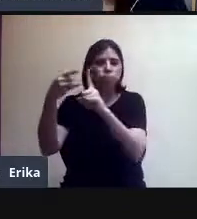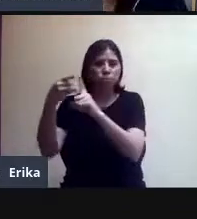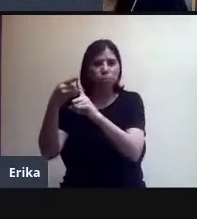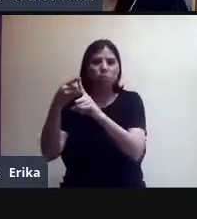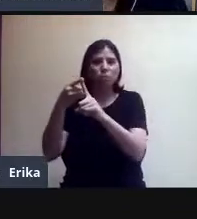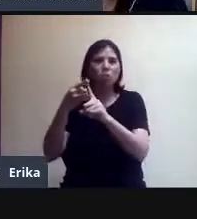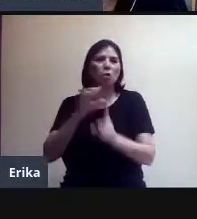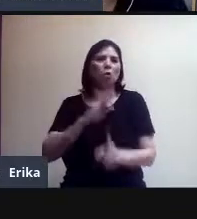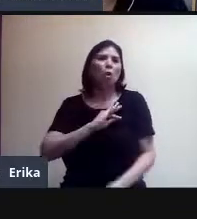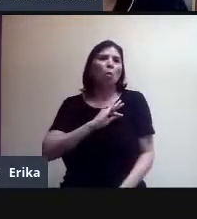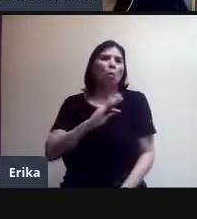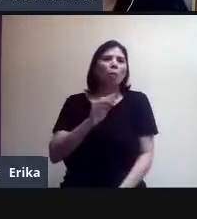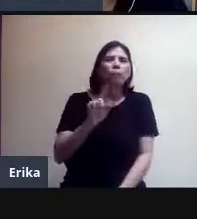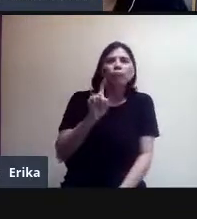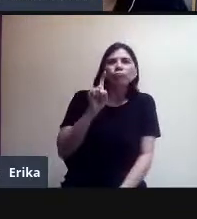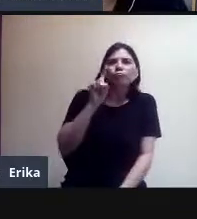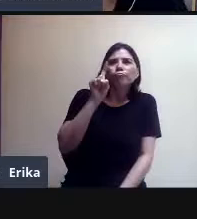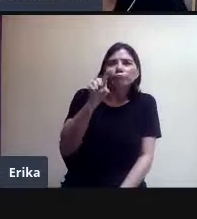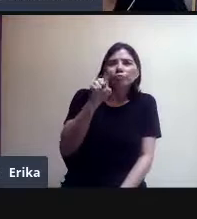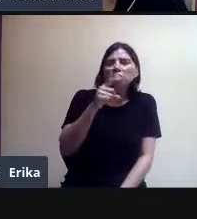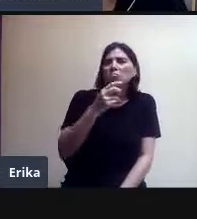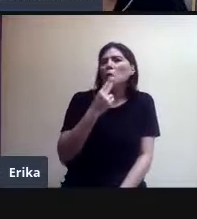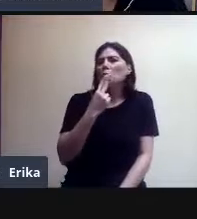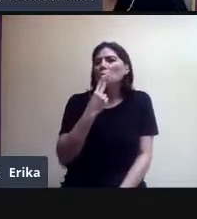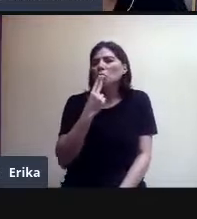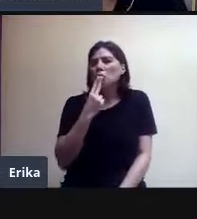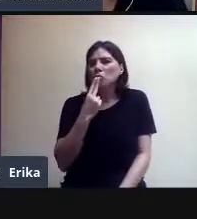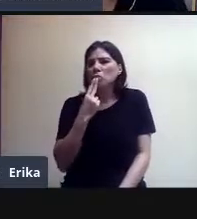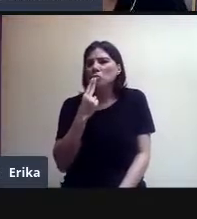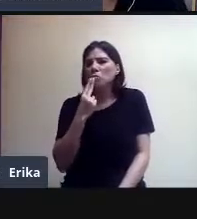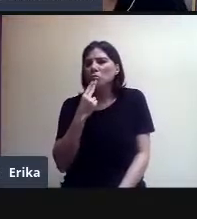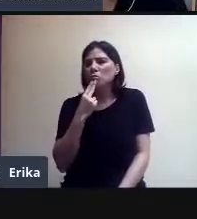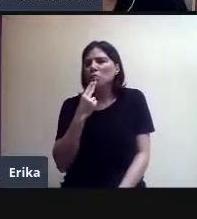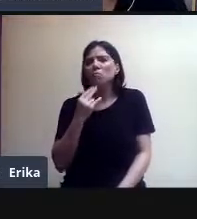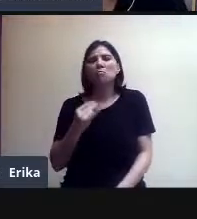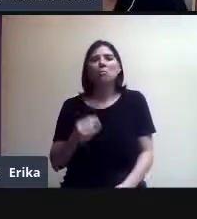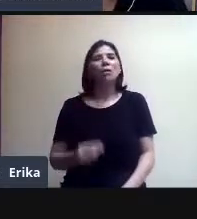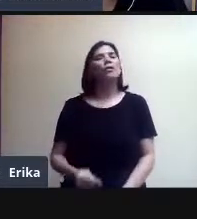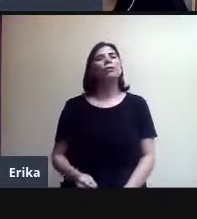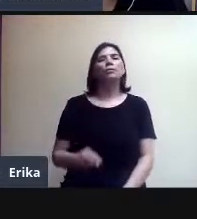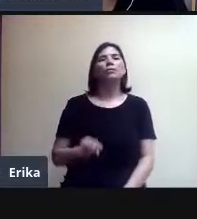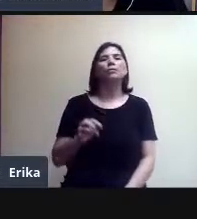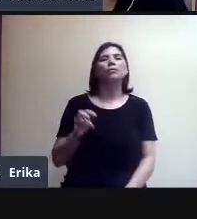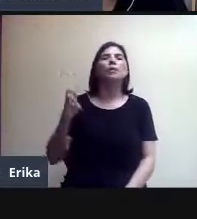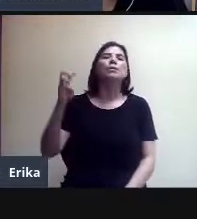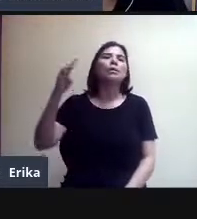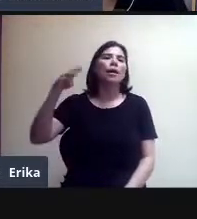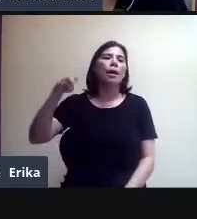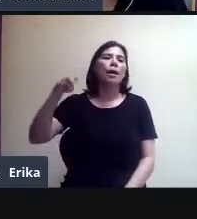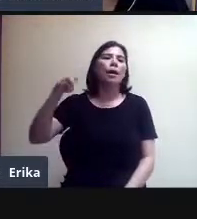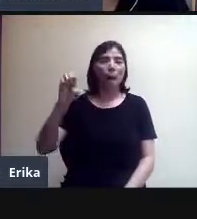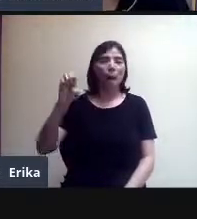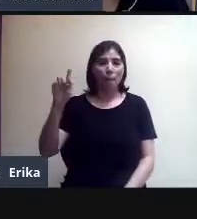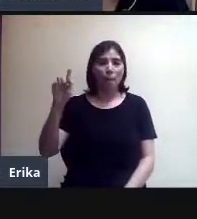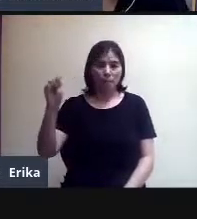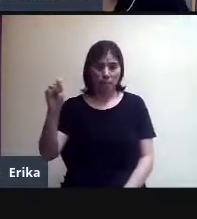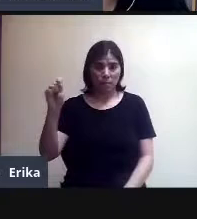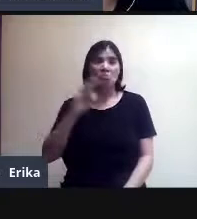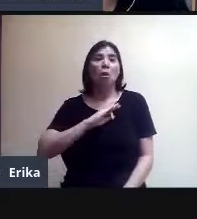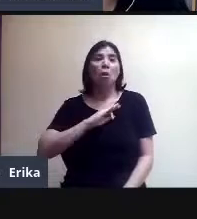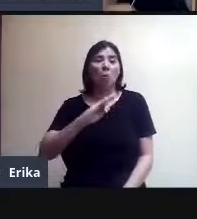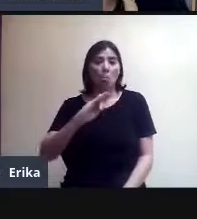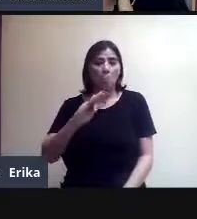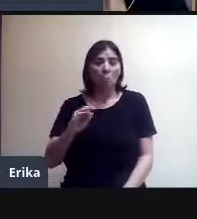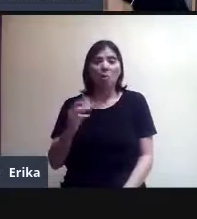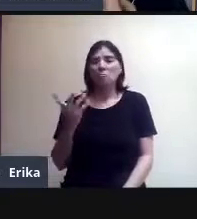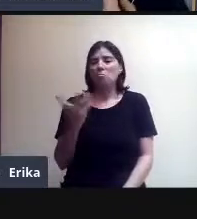utilizar dando clic. Entonces, desde Meet podemos crear la reunión o unirnos pegando el código. Y